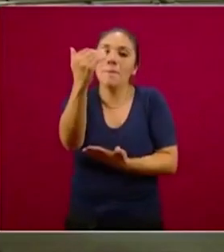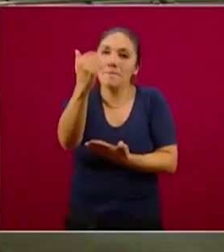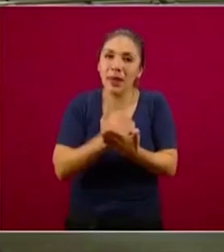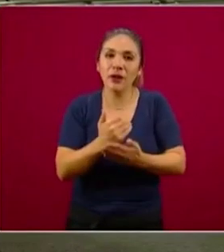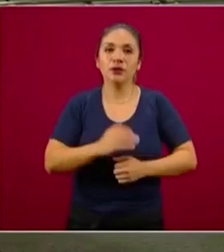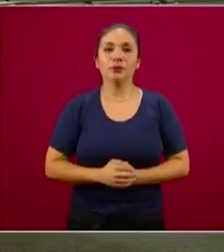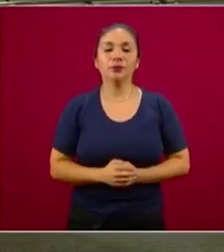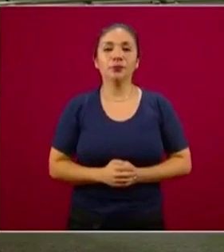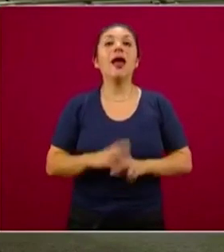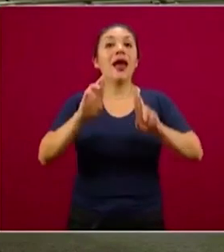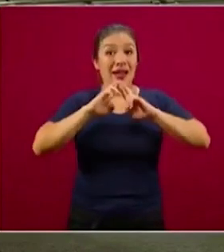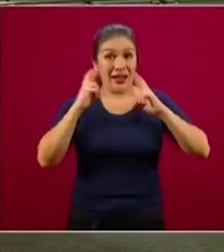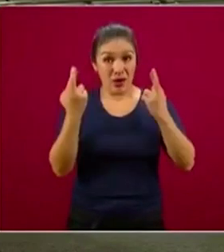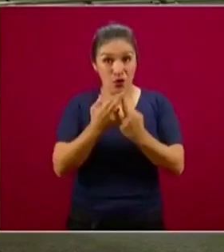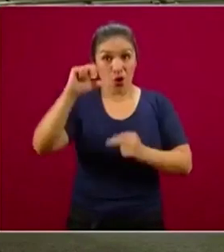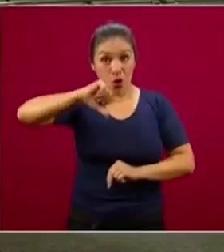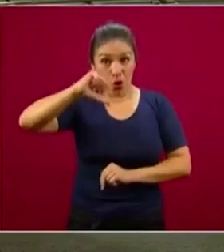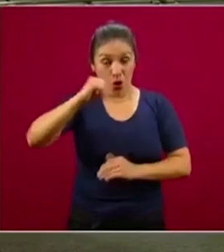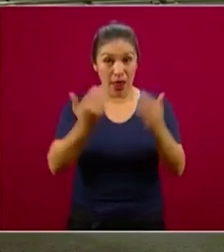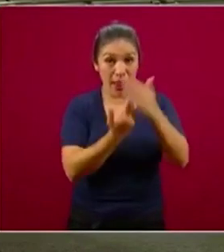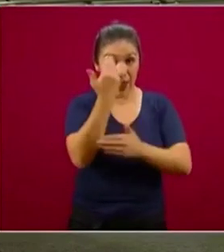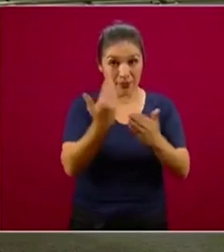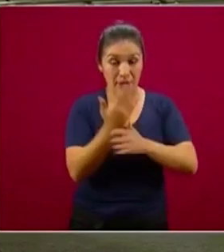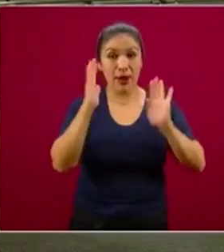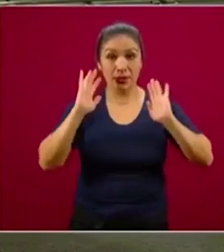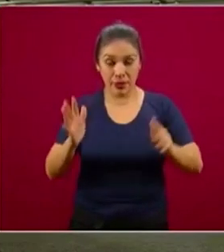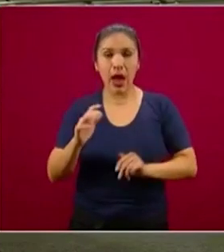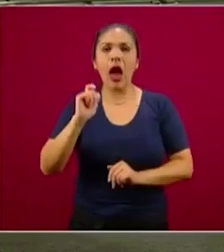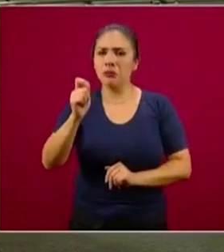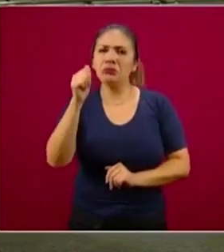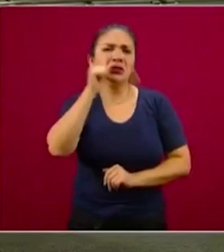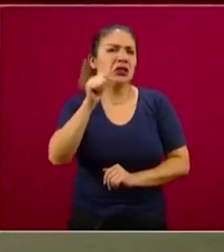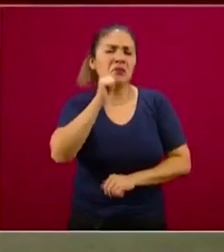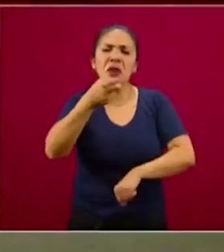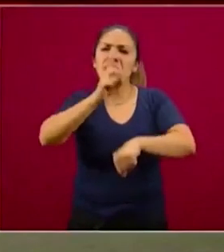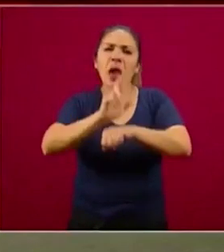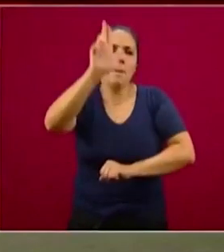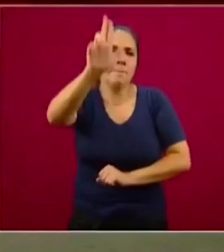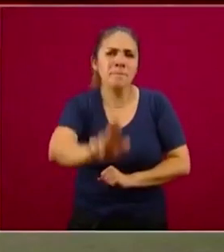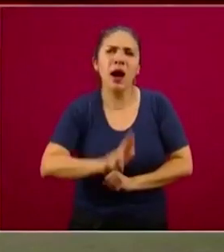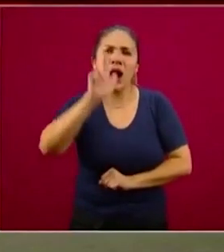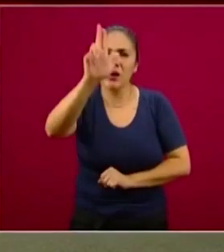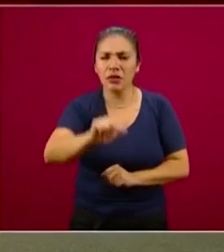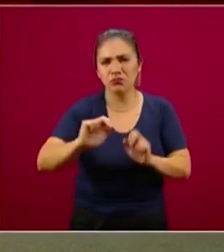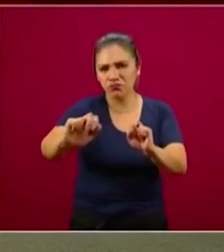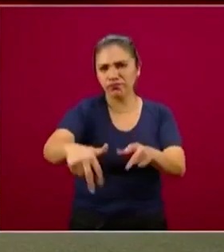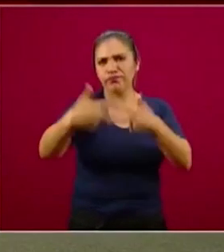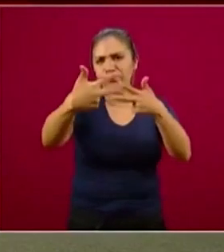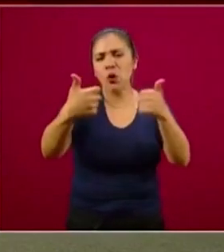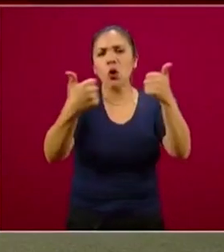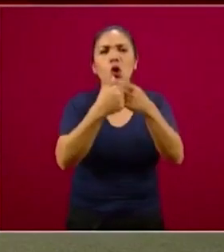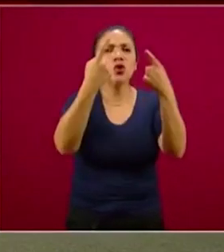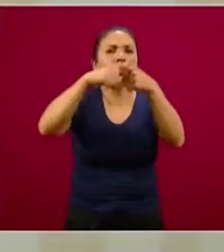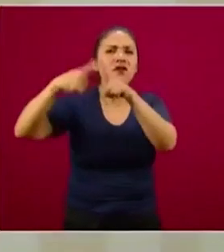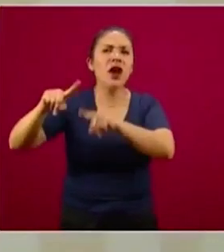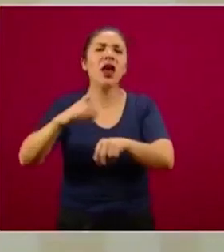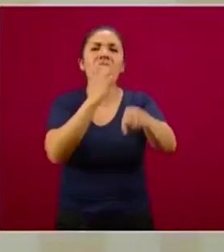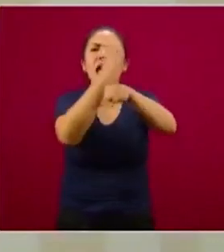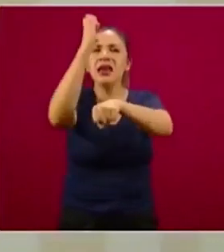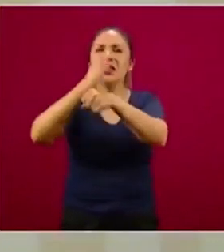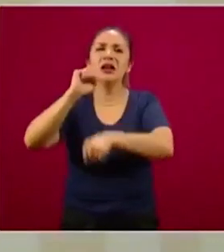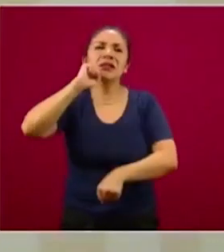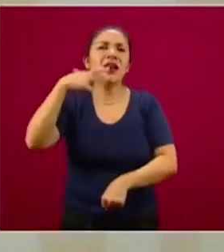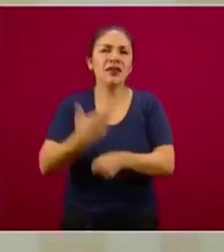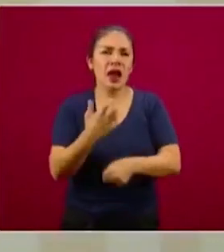Reunión. De la reunión de hoy en la mañana es una que tenemos todas las semanas por videoconferencia con las 32 secretarias y secretarios de